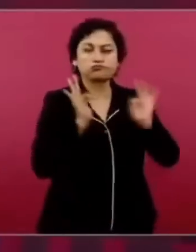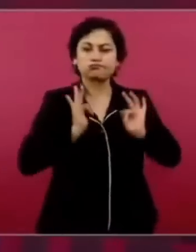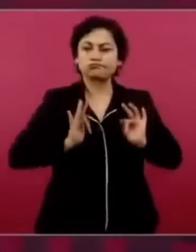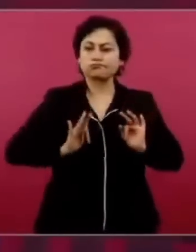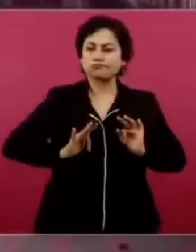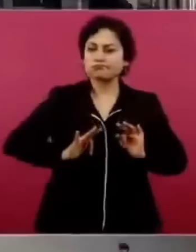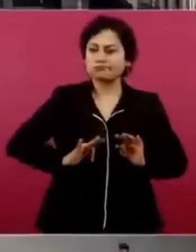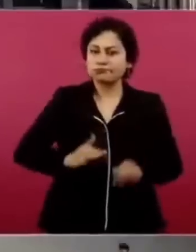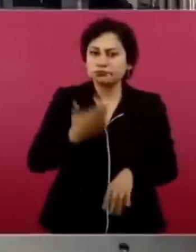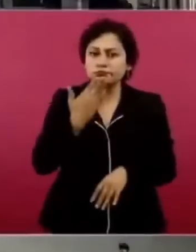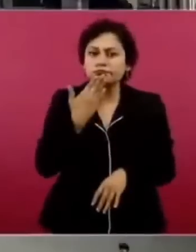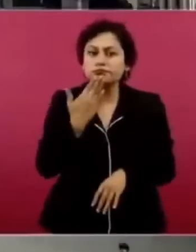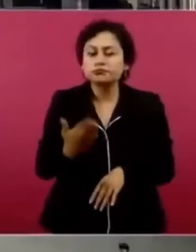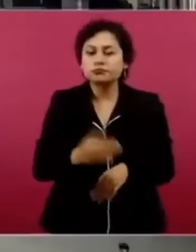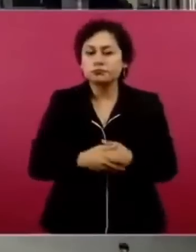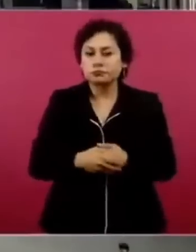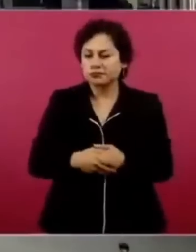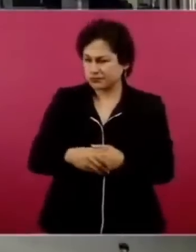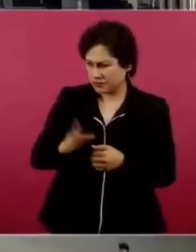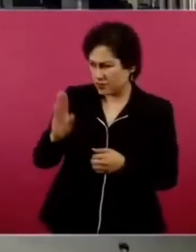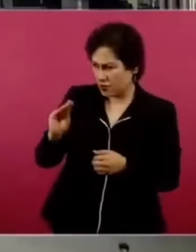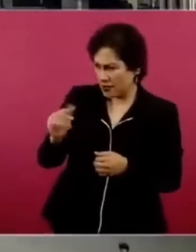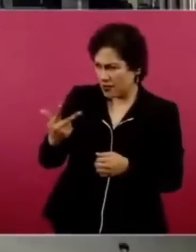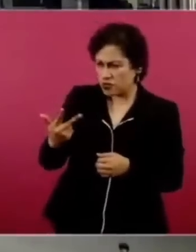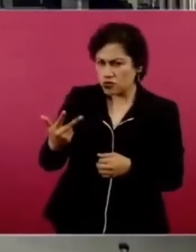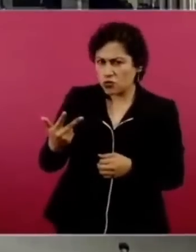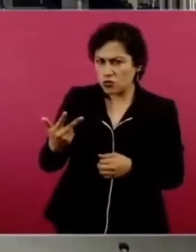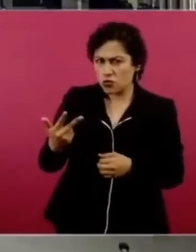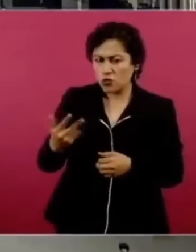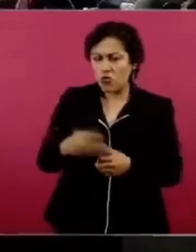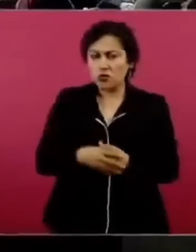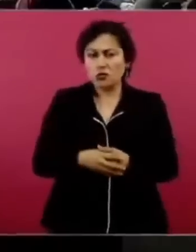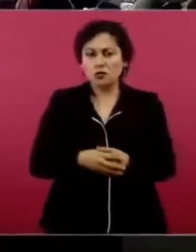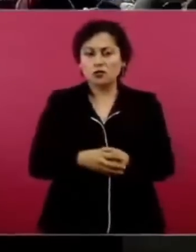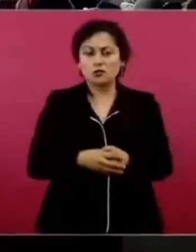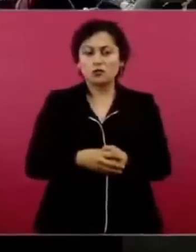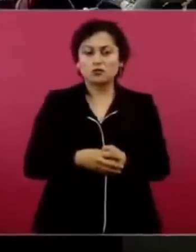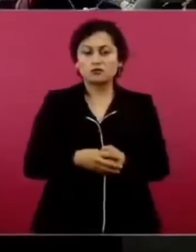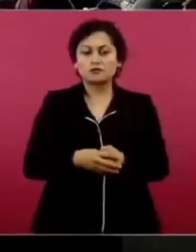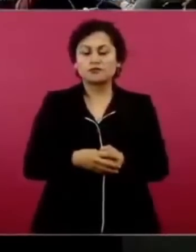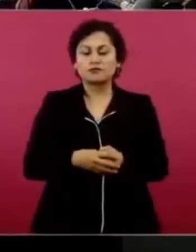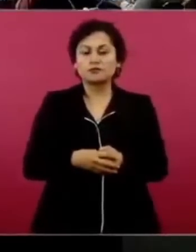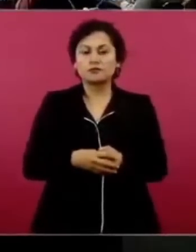¿Es 98? Sí. Este,